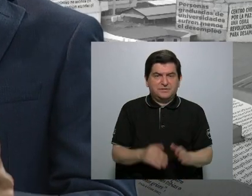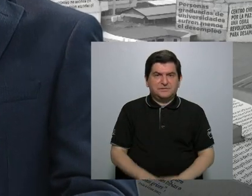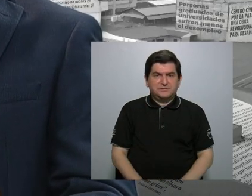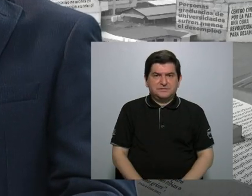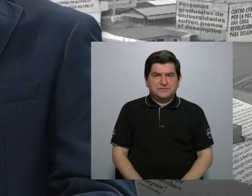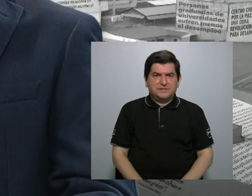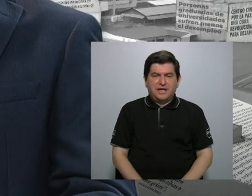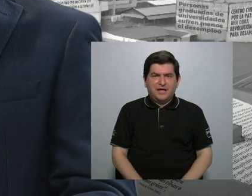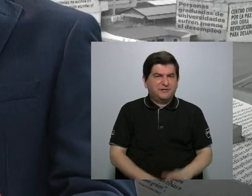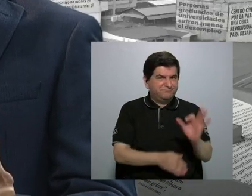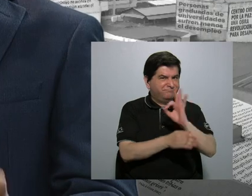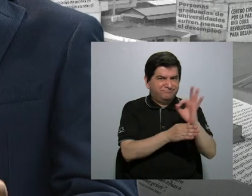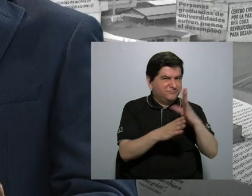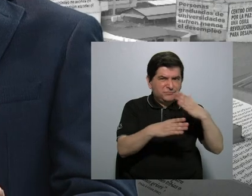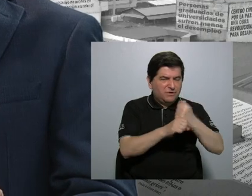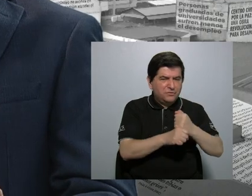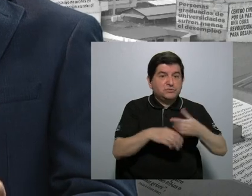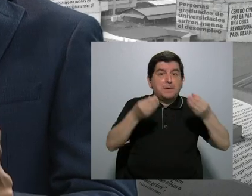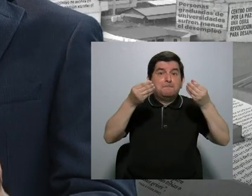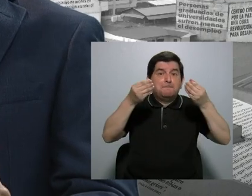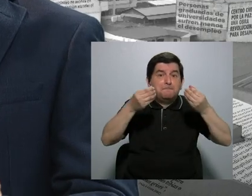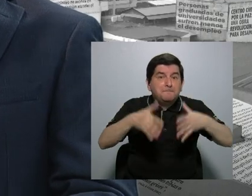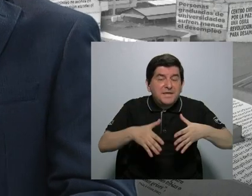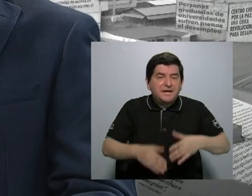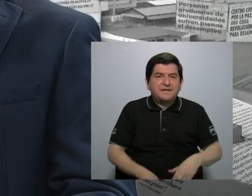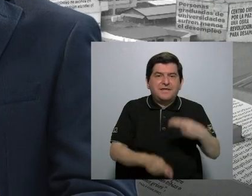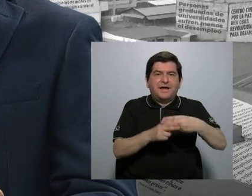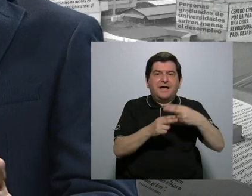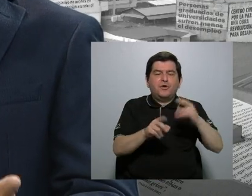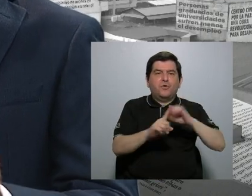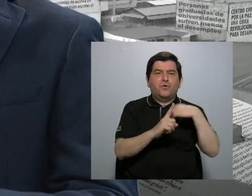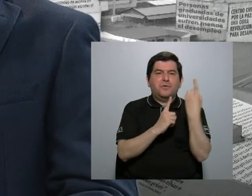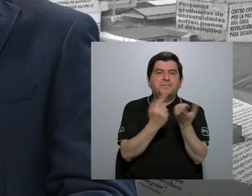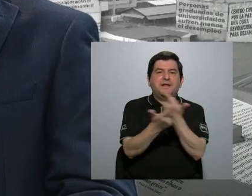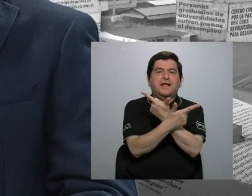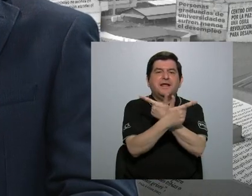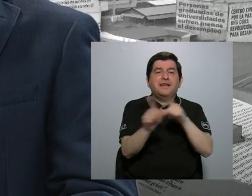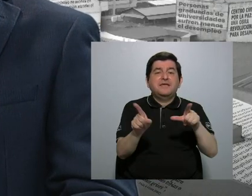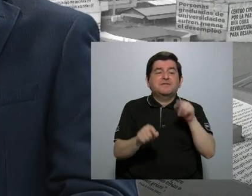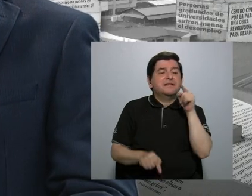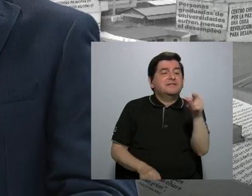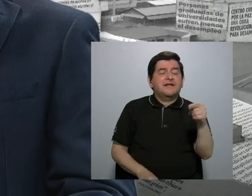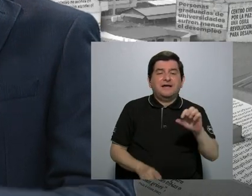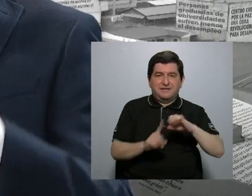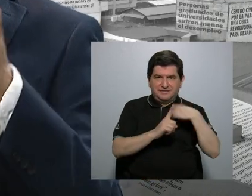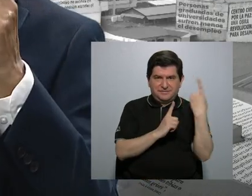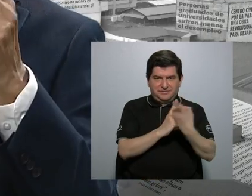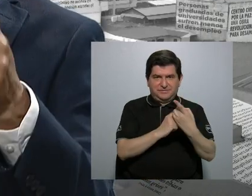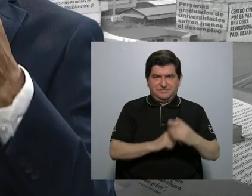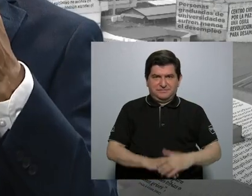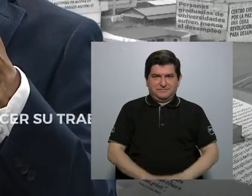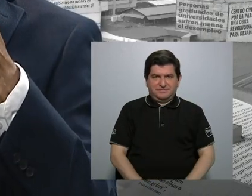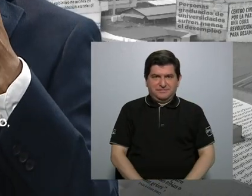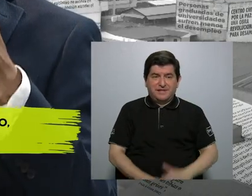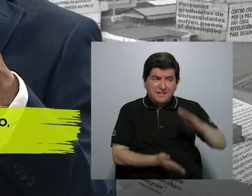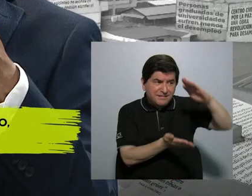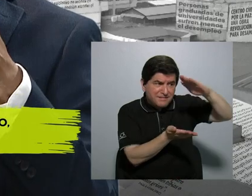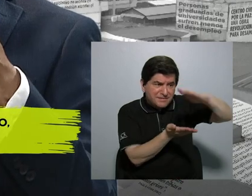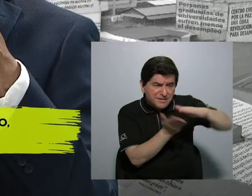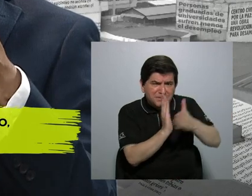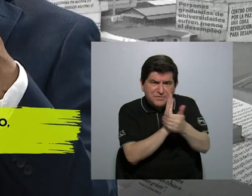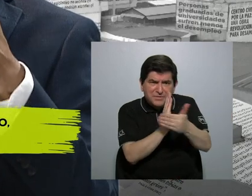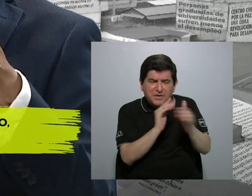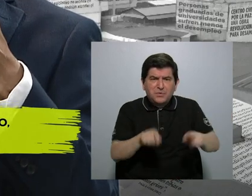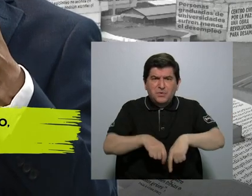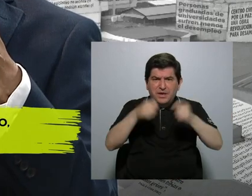no hacer su función está perdiendo en nombre de la sociedad la libertad de la sociedad. Disminuir la capacidad